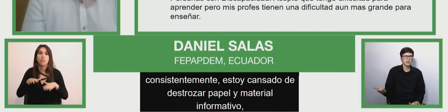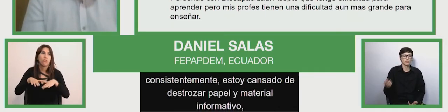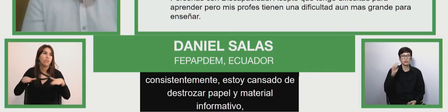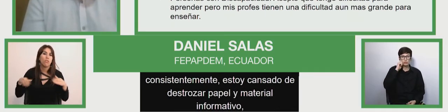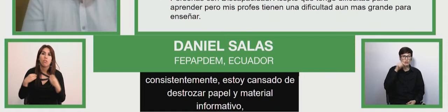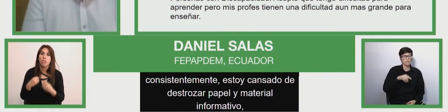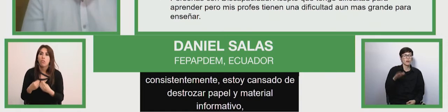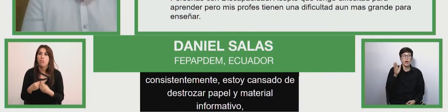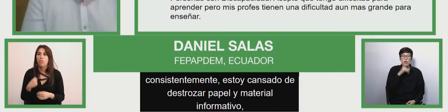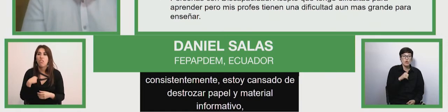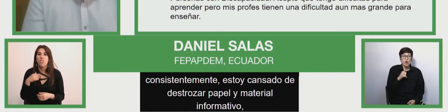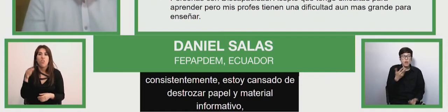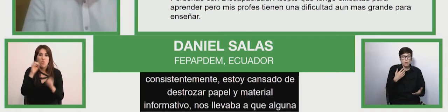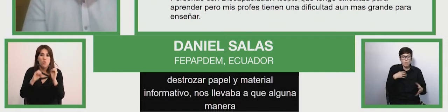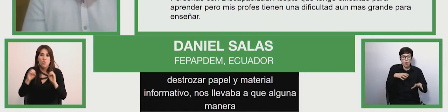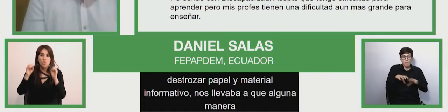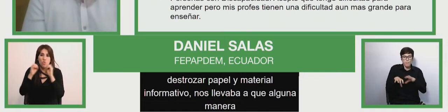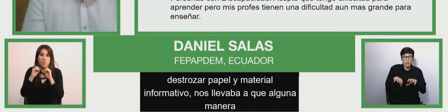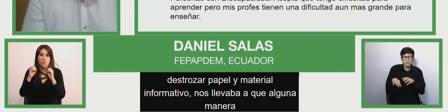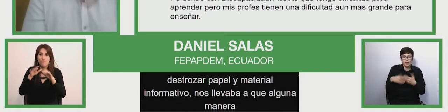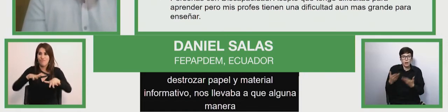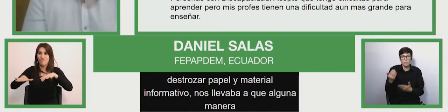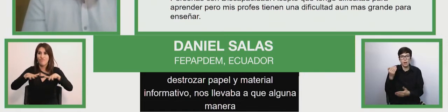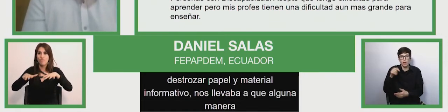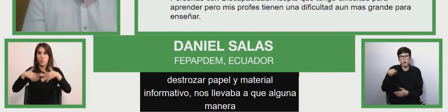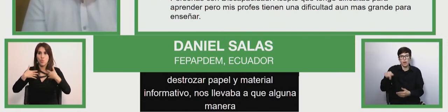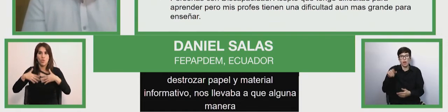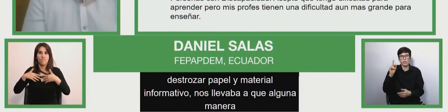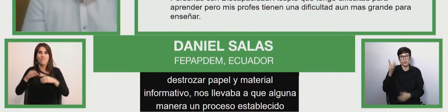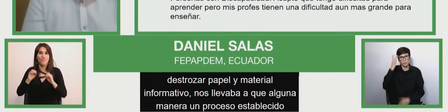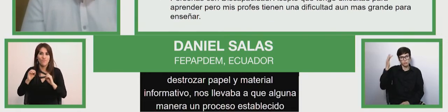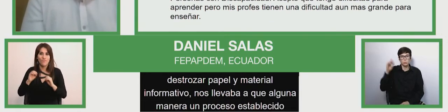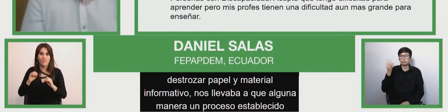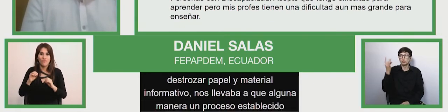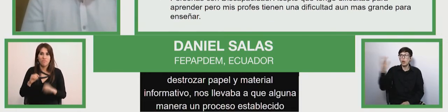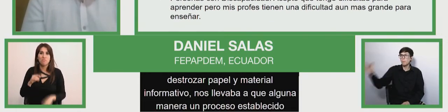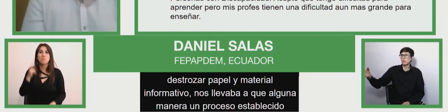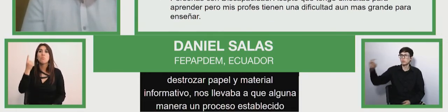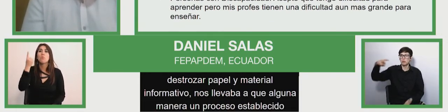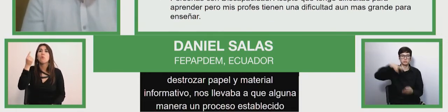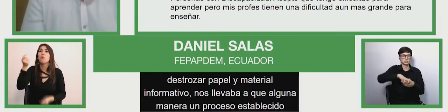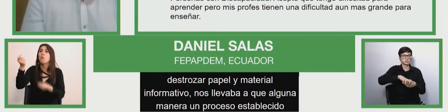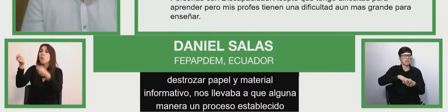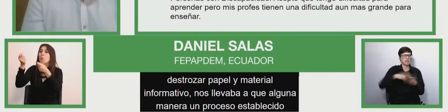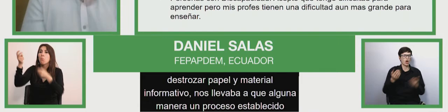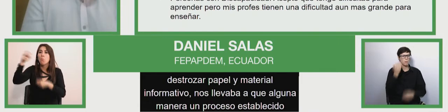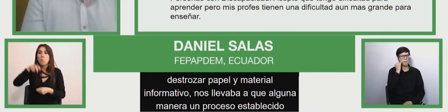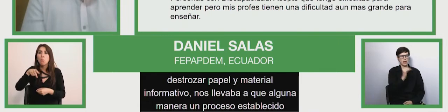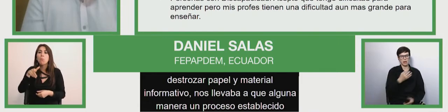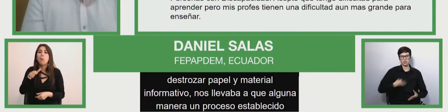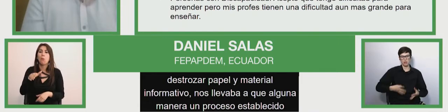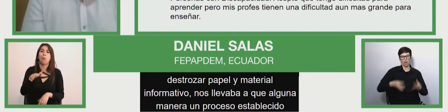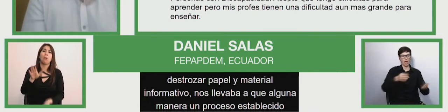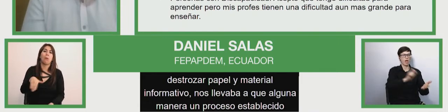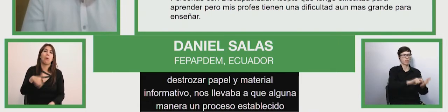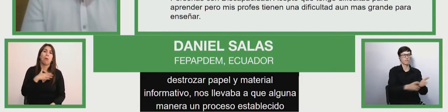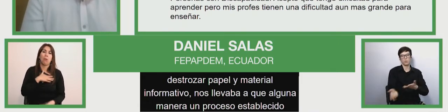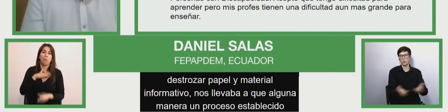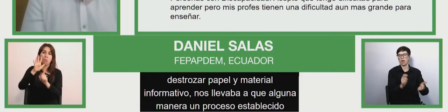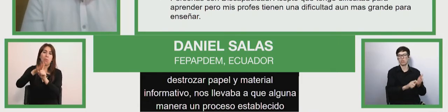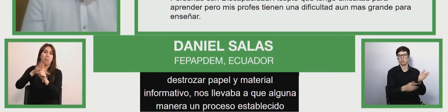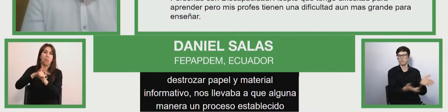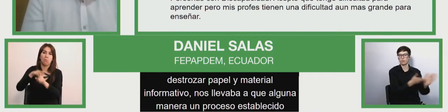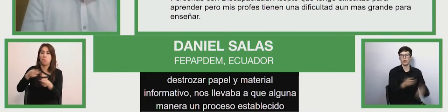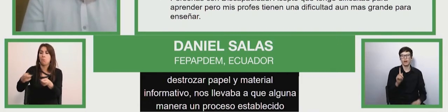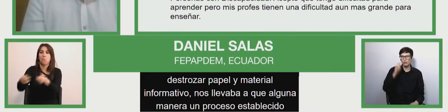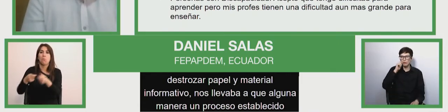proceso establecido, sino que simplemente estaban incluidos, sentados en un aula de clase, infantilizándose, y no siguiendo un programa educativo a